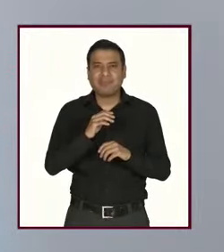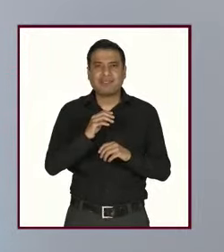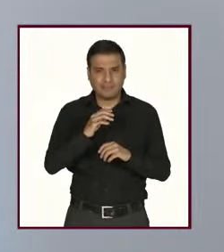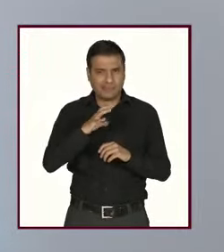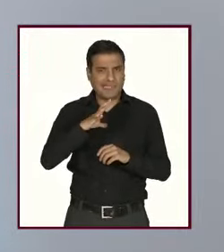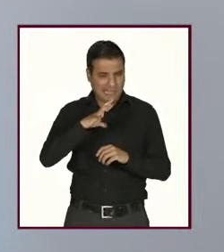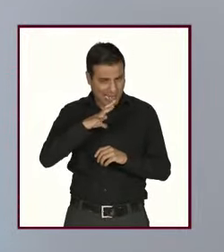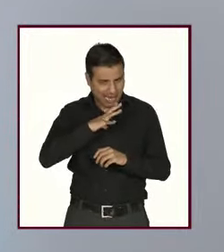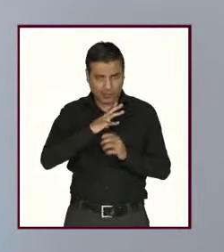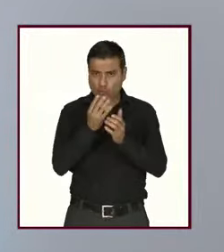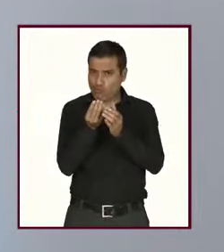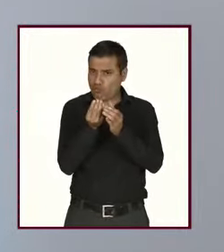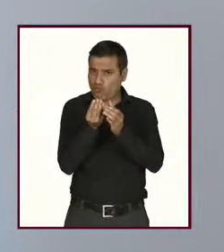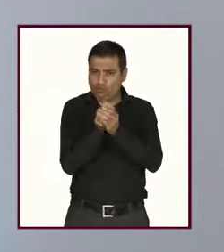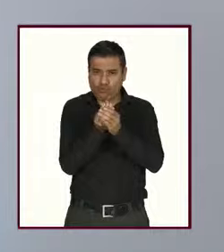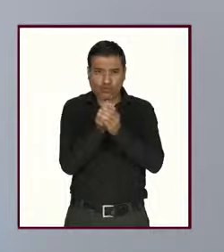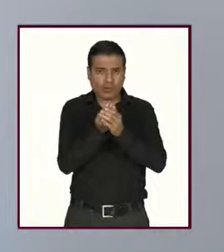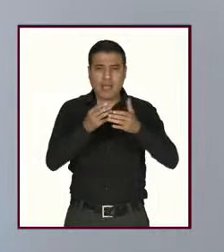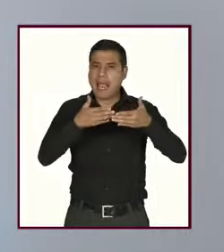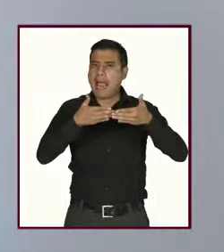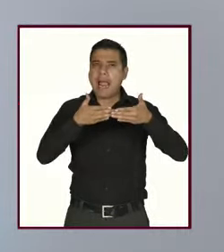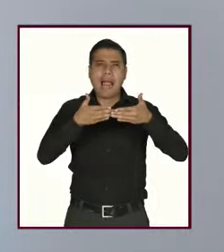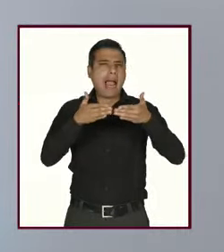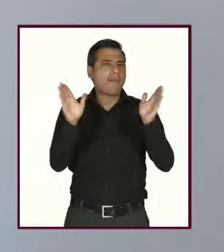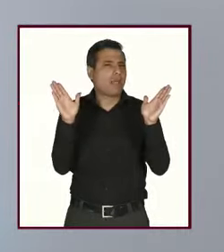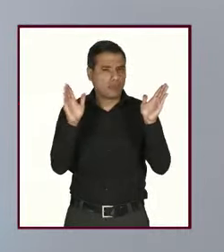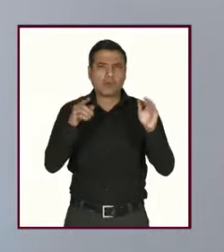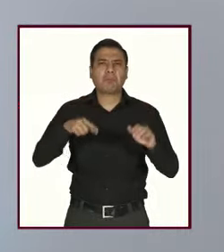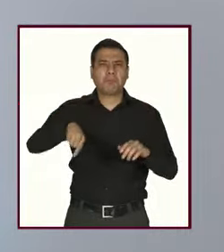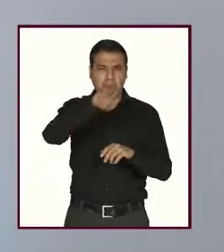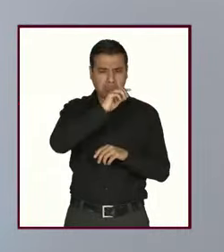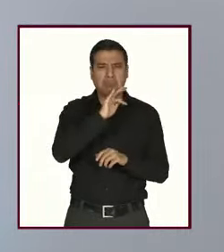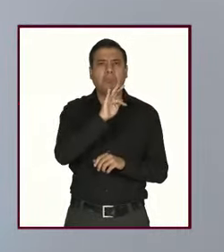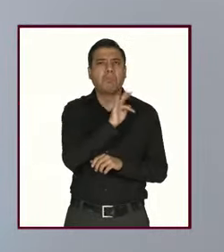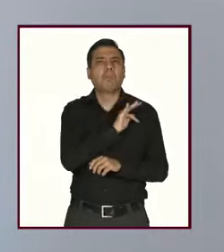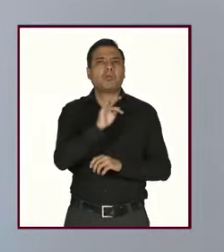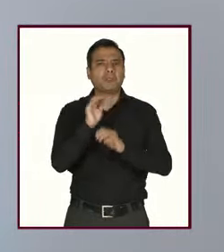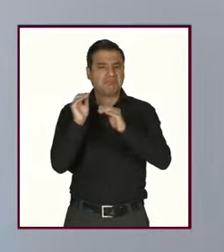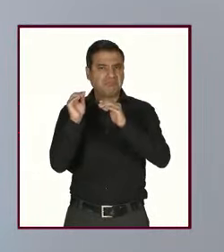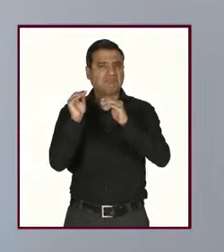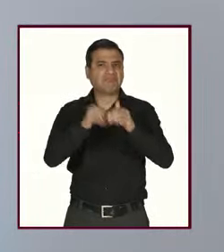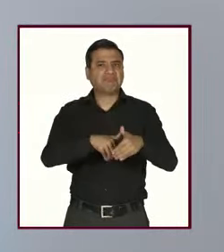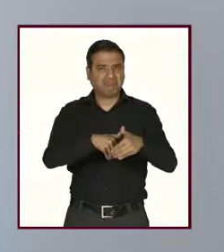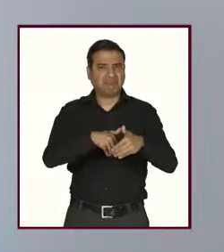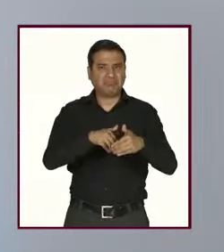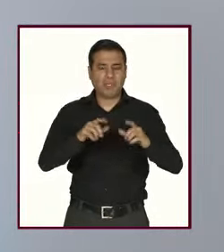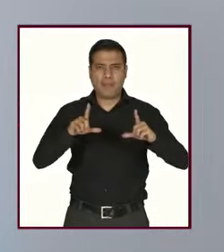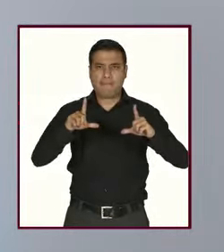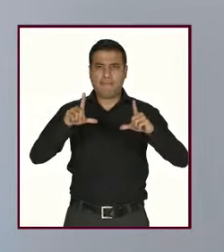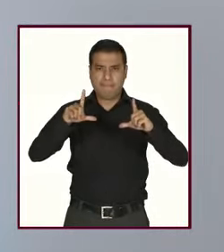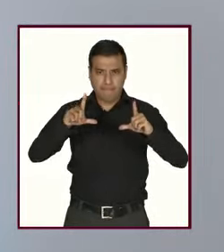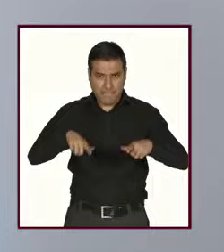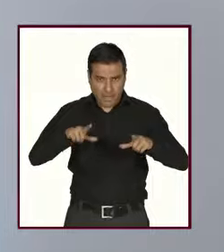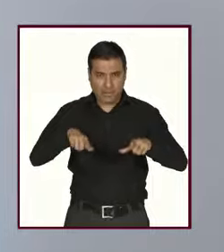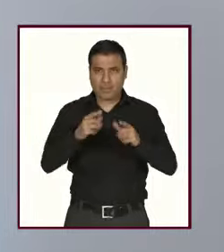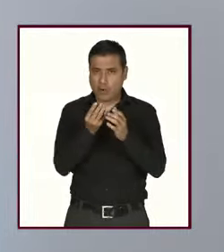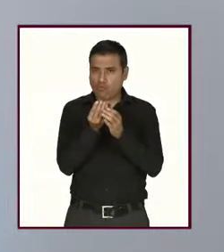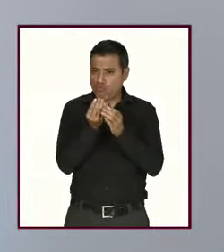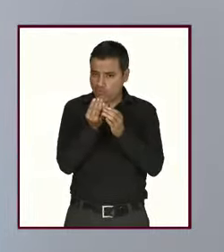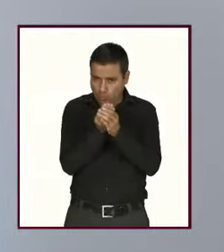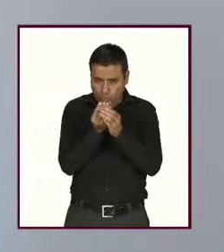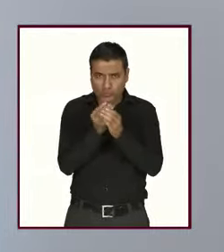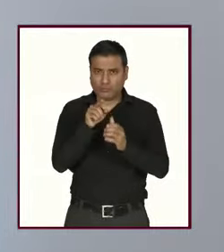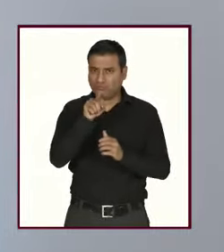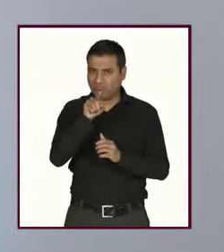capacitaciones dirigidas abiertas ustedes se pueden registrar ahí en la plataforma tomar los